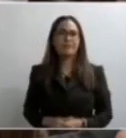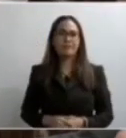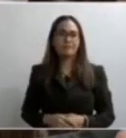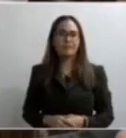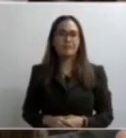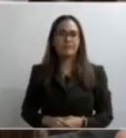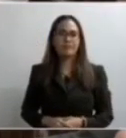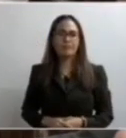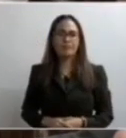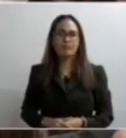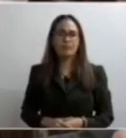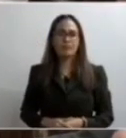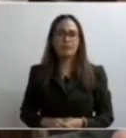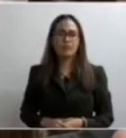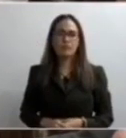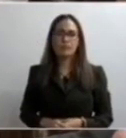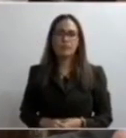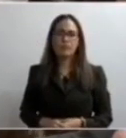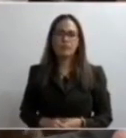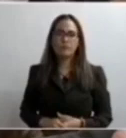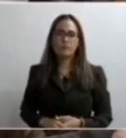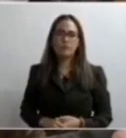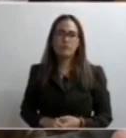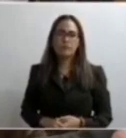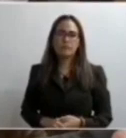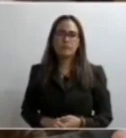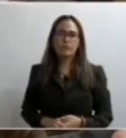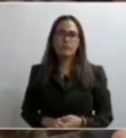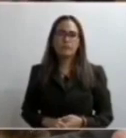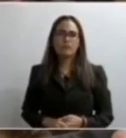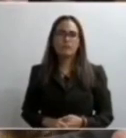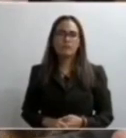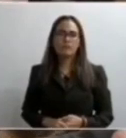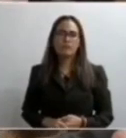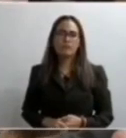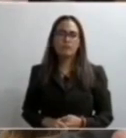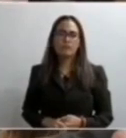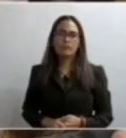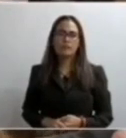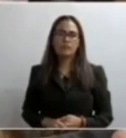transparencia. ¿Quién soy? ¿De dónde vengo?